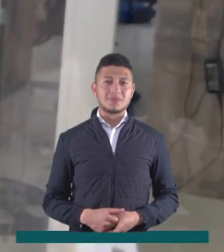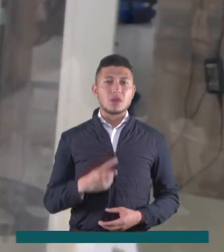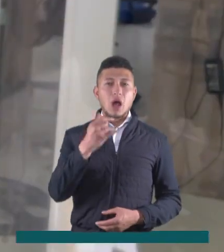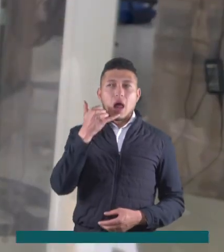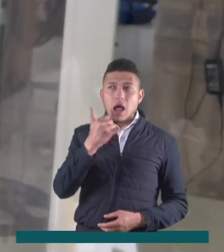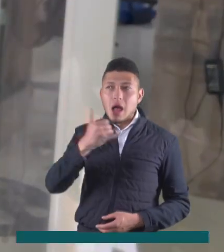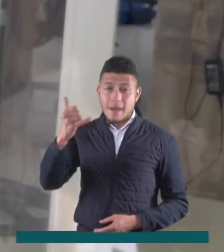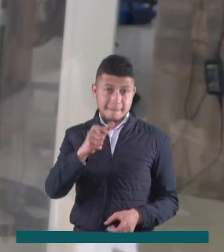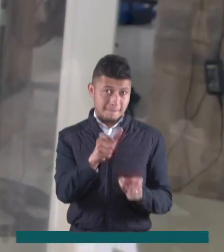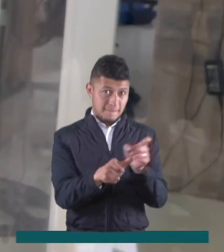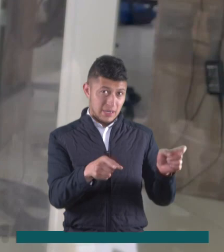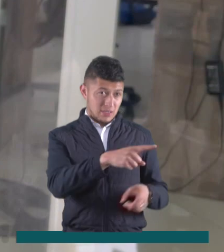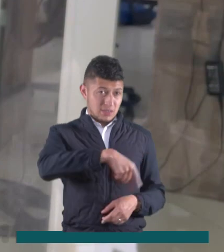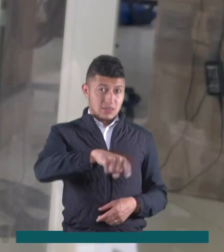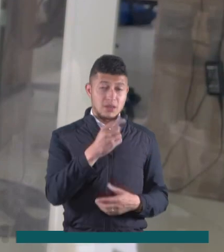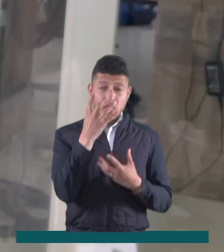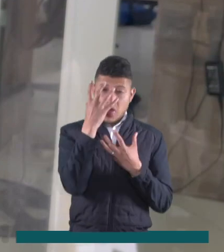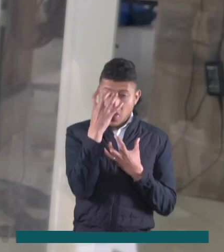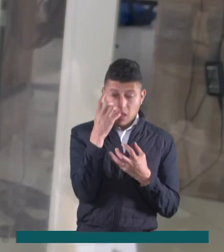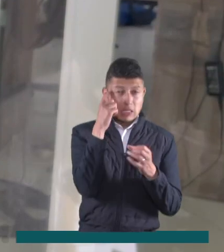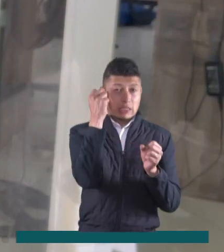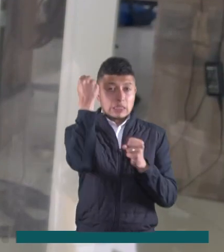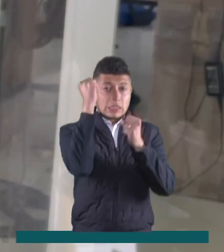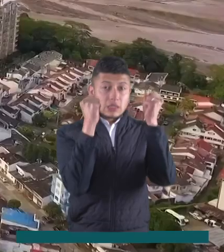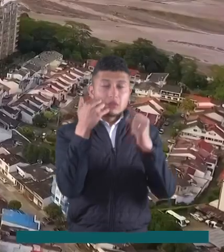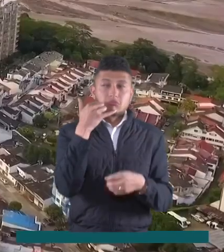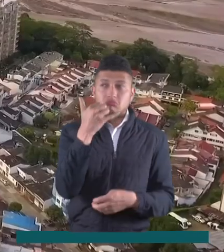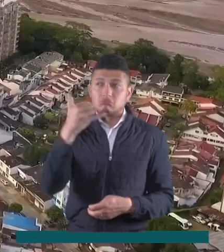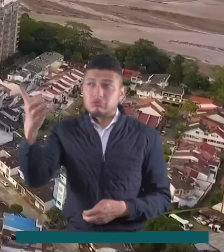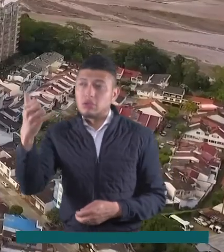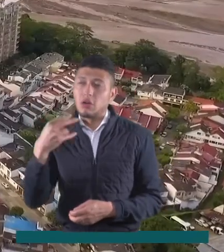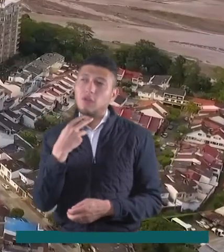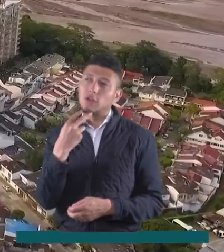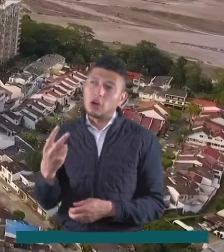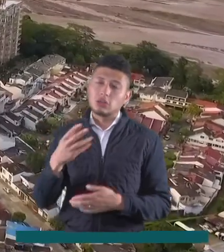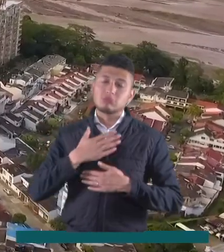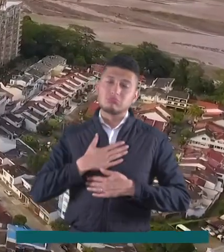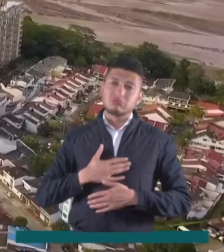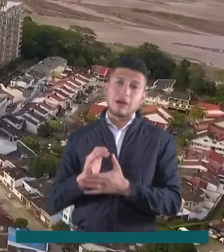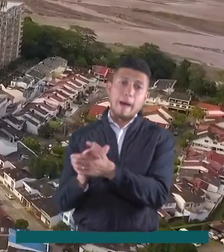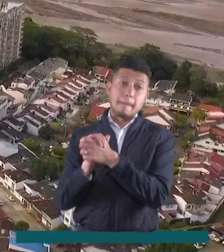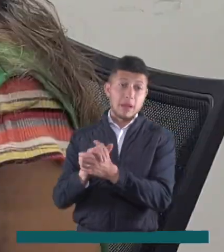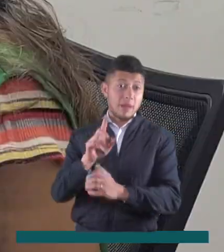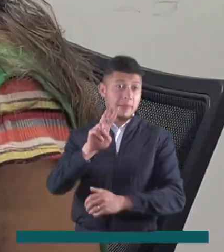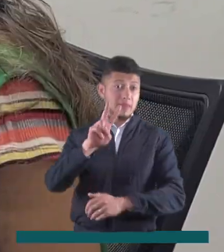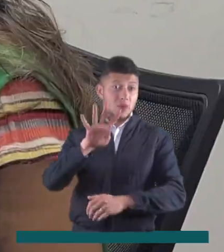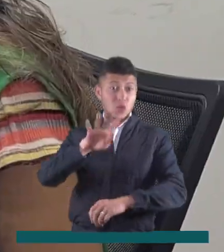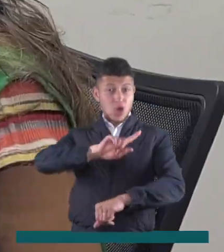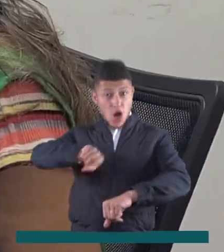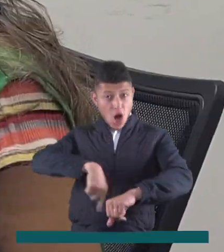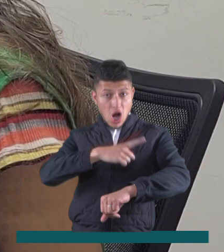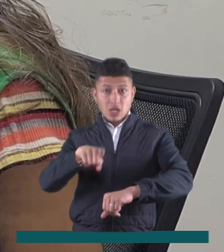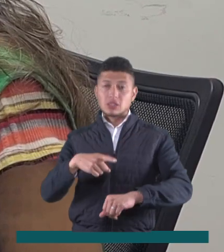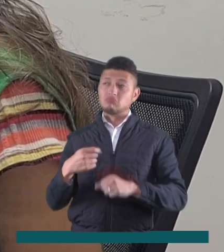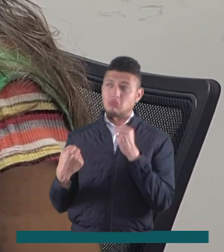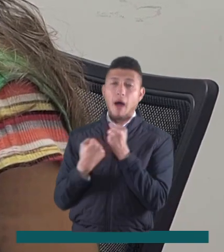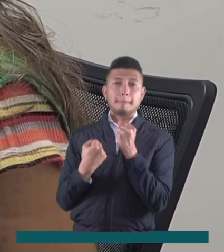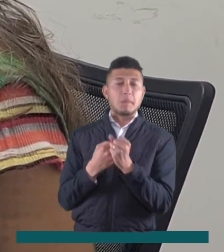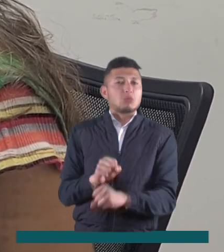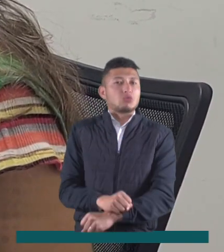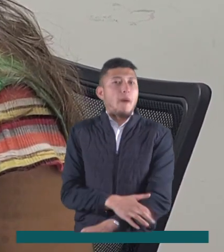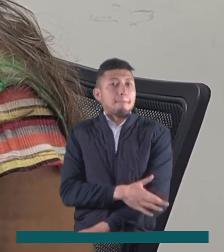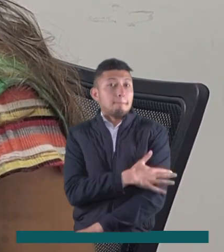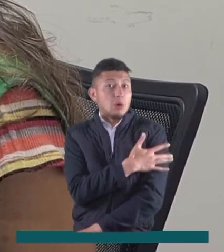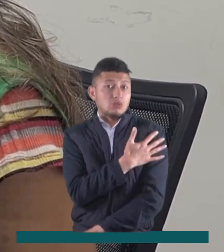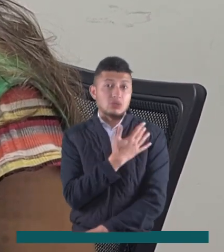Con solo una llamada a las personas que sufren de depresión o ansiedad pueden encontrar una voz amiga a las 24 horas del día gracias a la línea